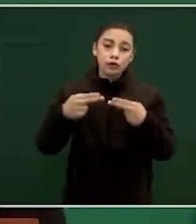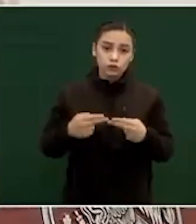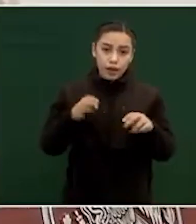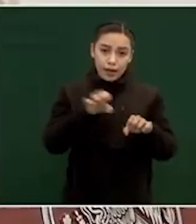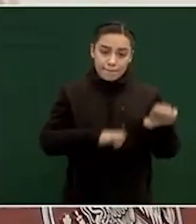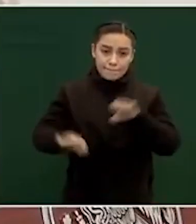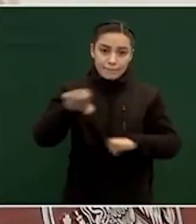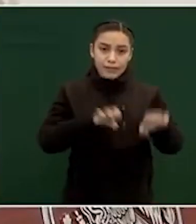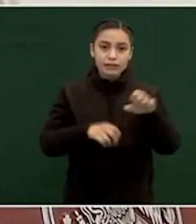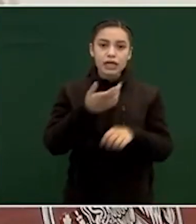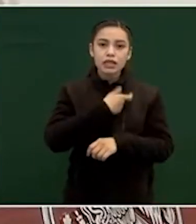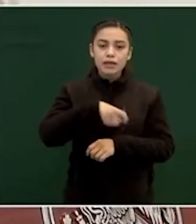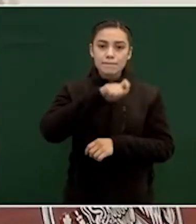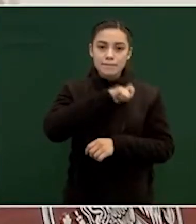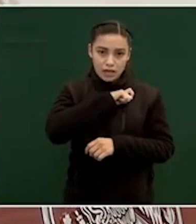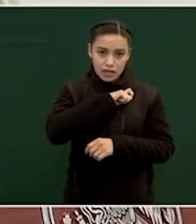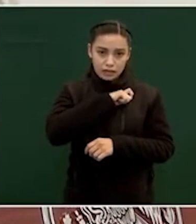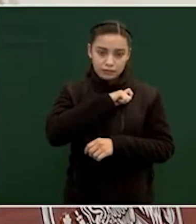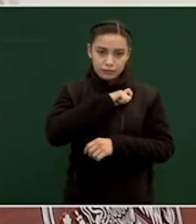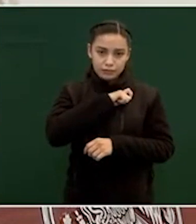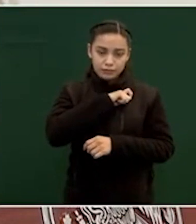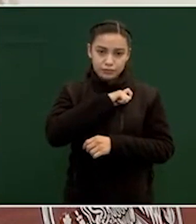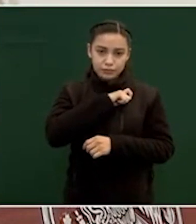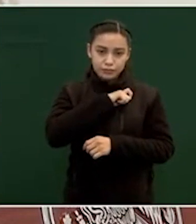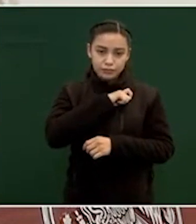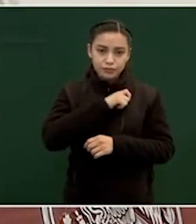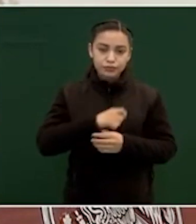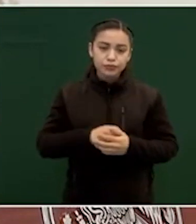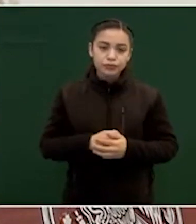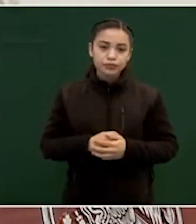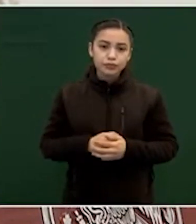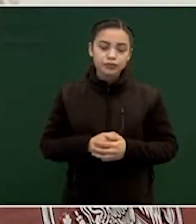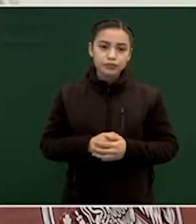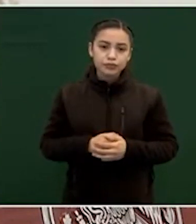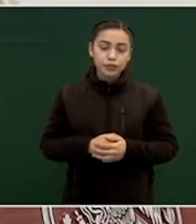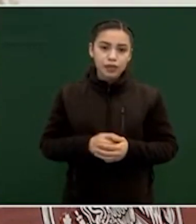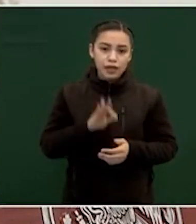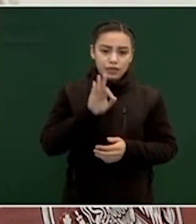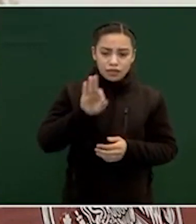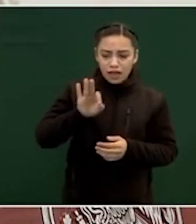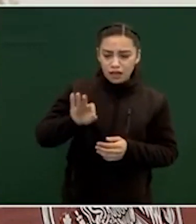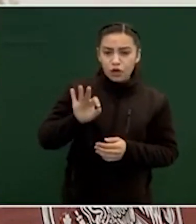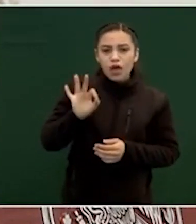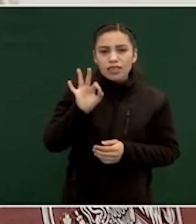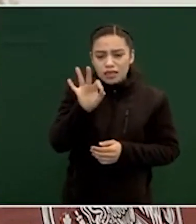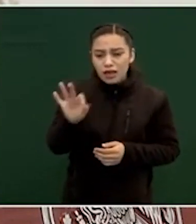afectado al pueblo de México.